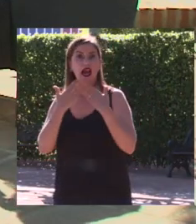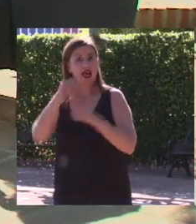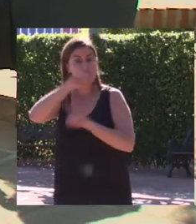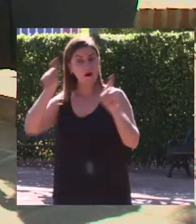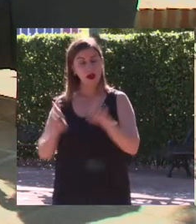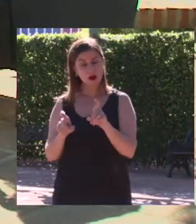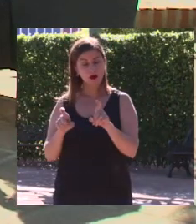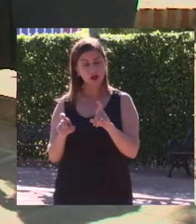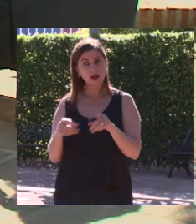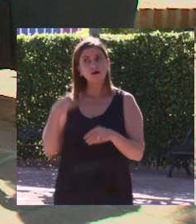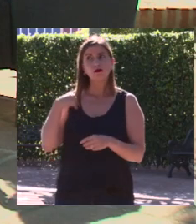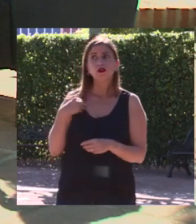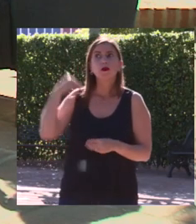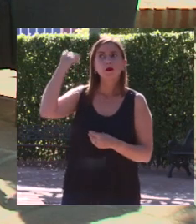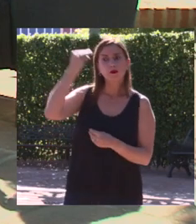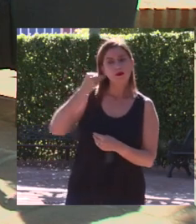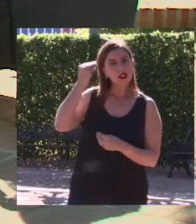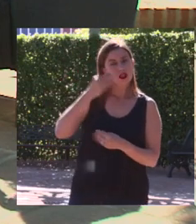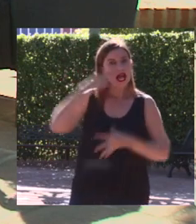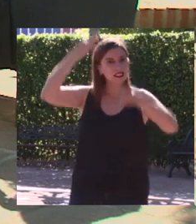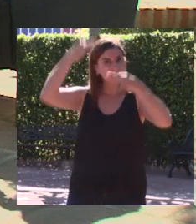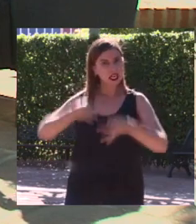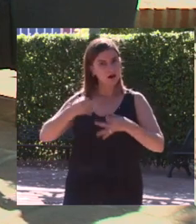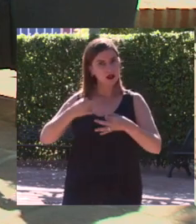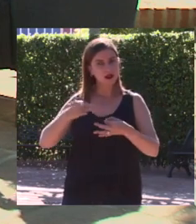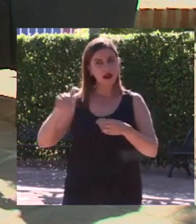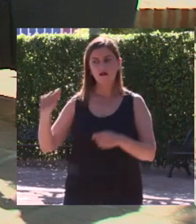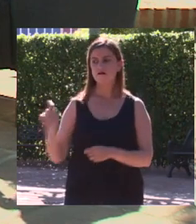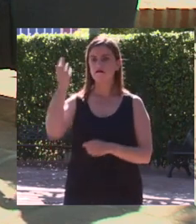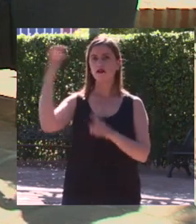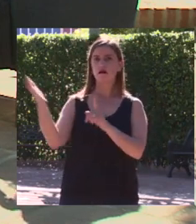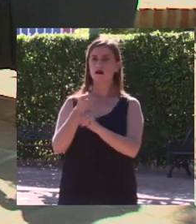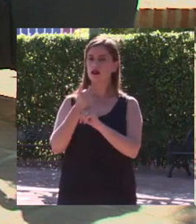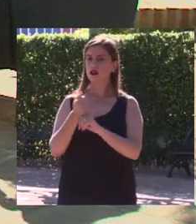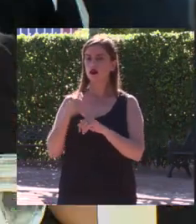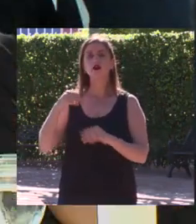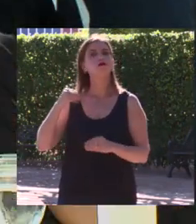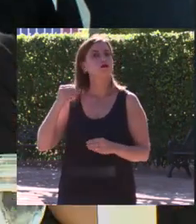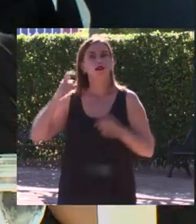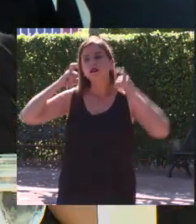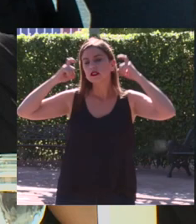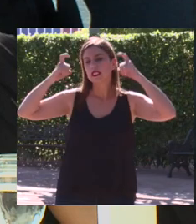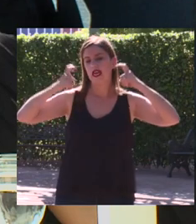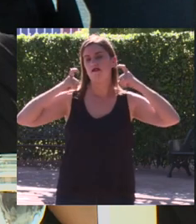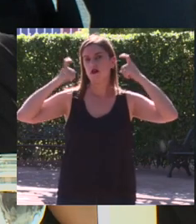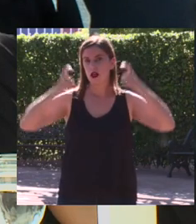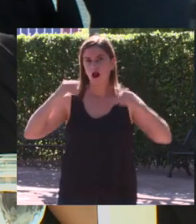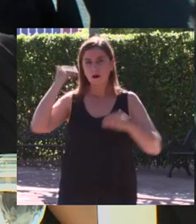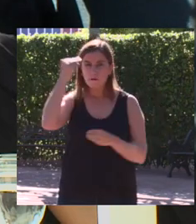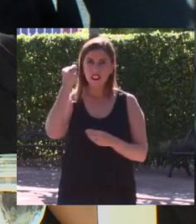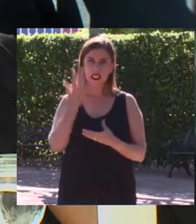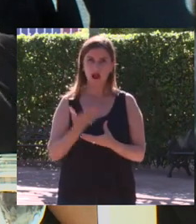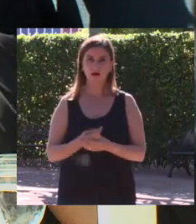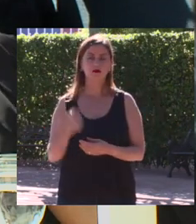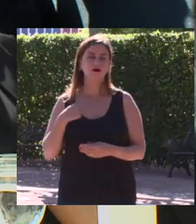y yo creo que realmente conseguir el éxito es proponértelo antes creo que he hablado un poco